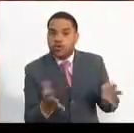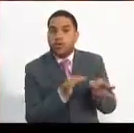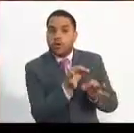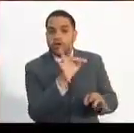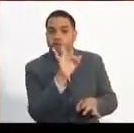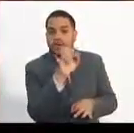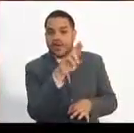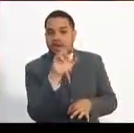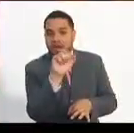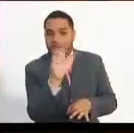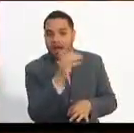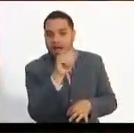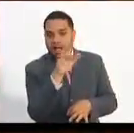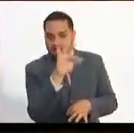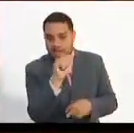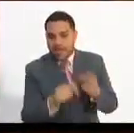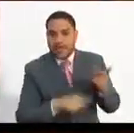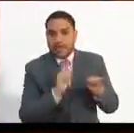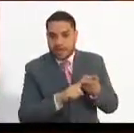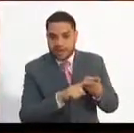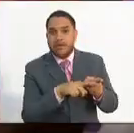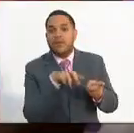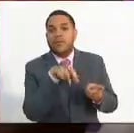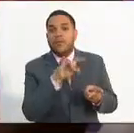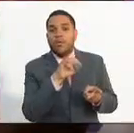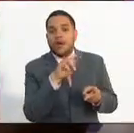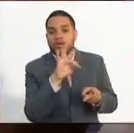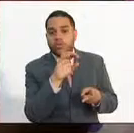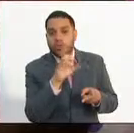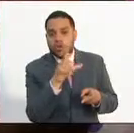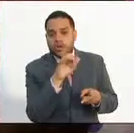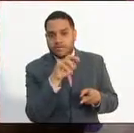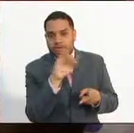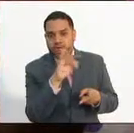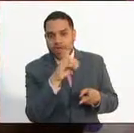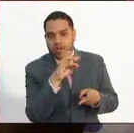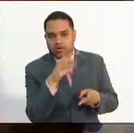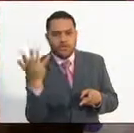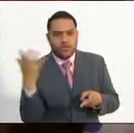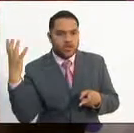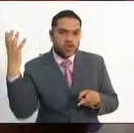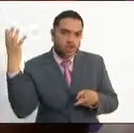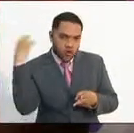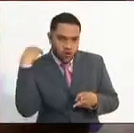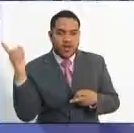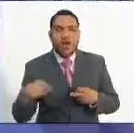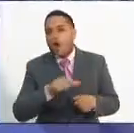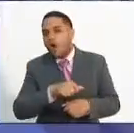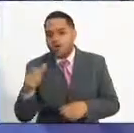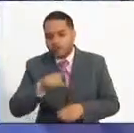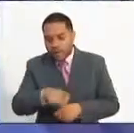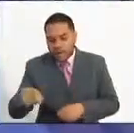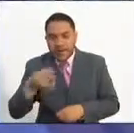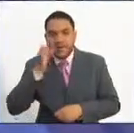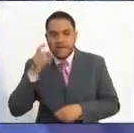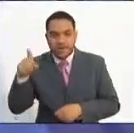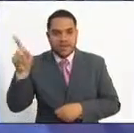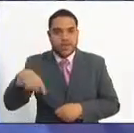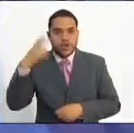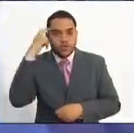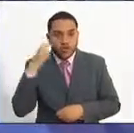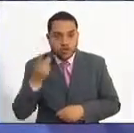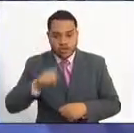Puerto Libertador en el departamento de Córdoba, al igual que en otras zonas del eje cafetero, Chocó y Antioquia. Esperamos que en el año 2016